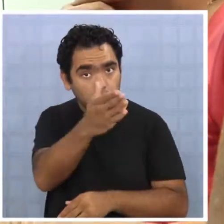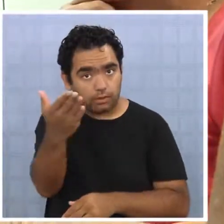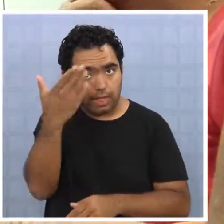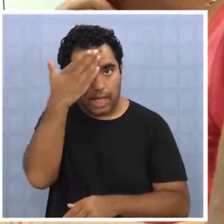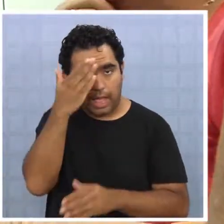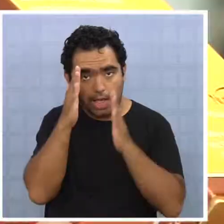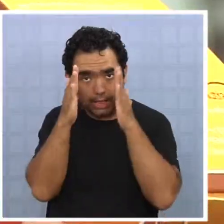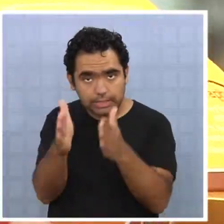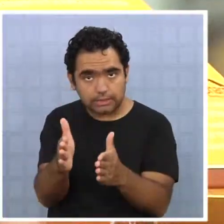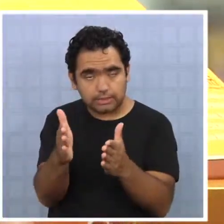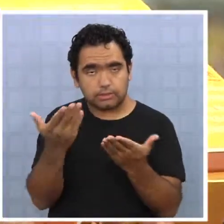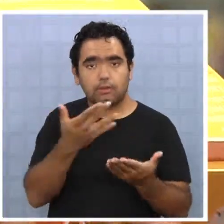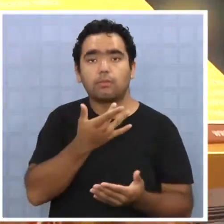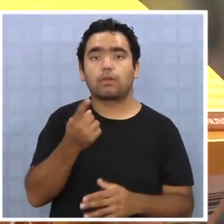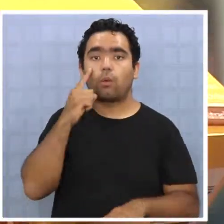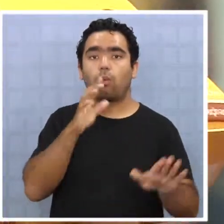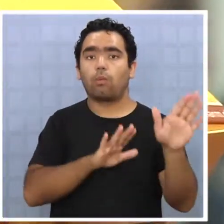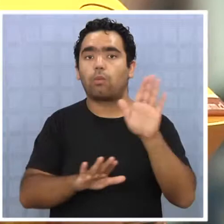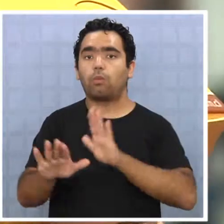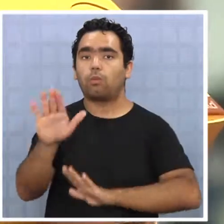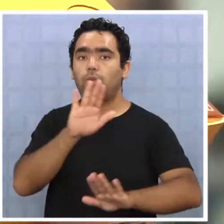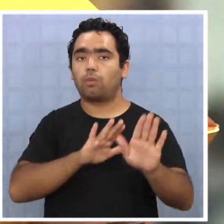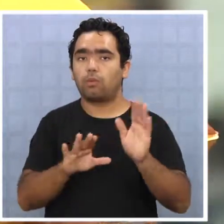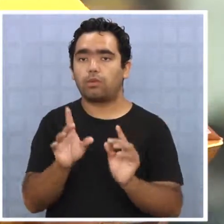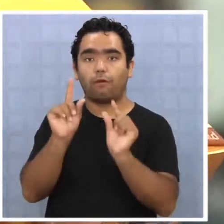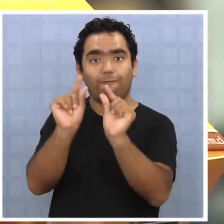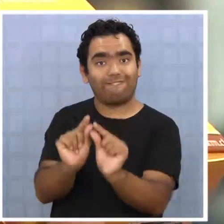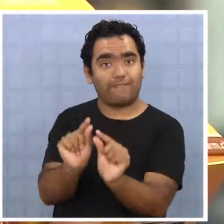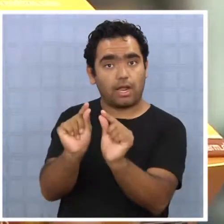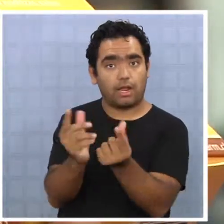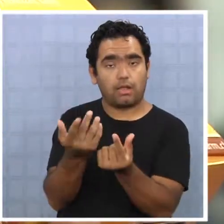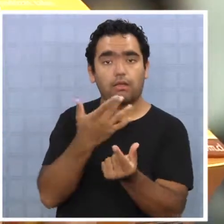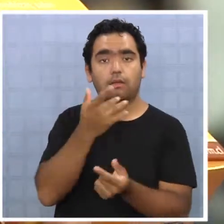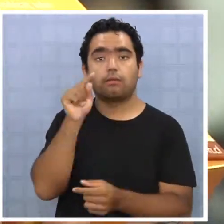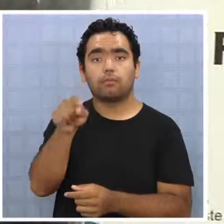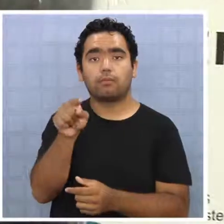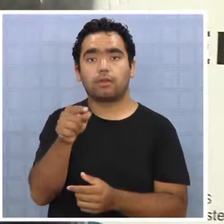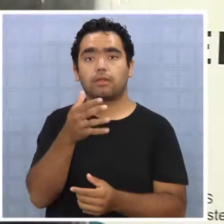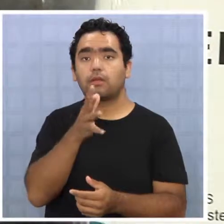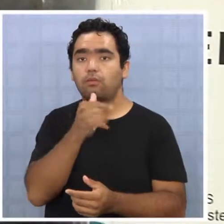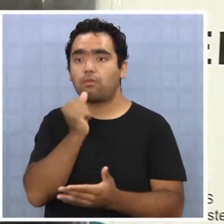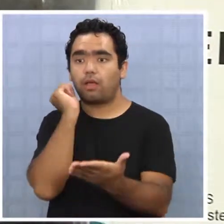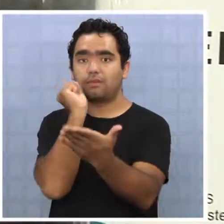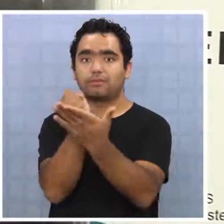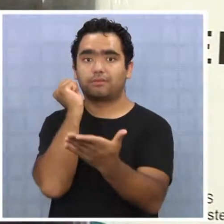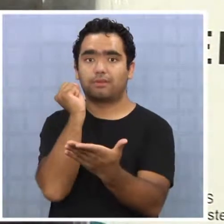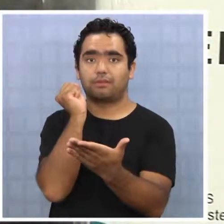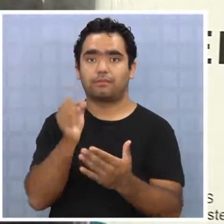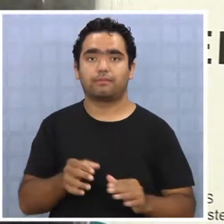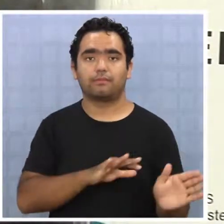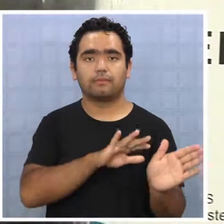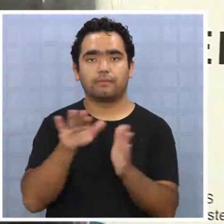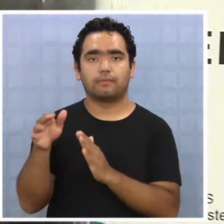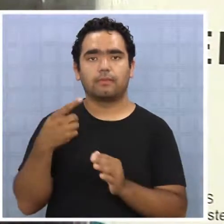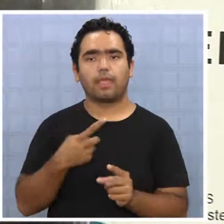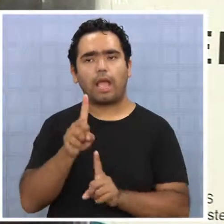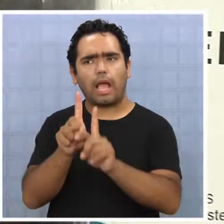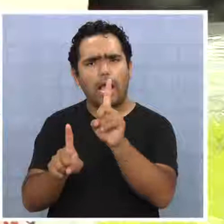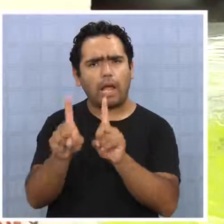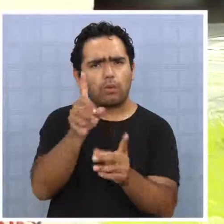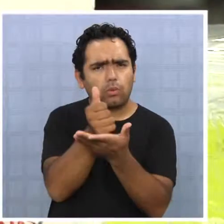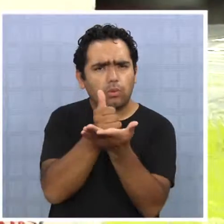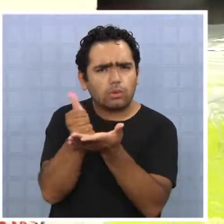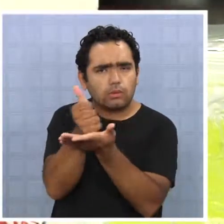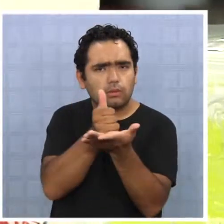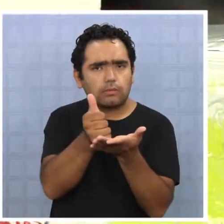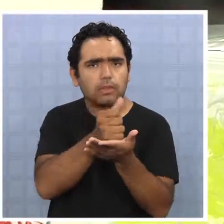pues hay que tener cuidado por ahora al comprar un medicamento más económico y que aún no esté rotulado. Hay ciertos tipos de